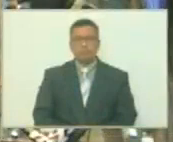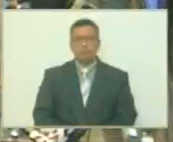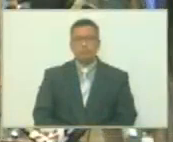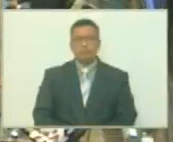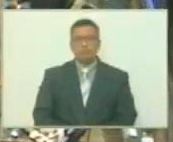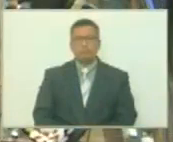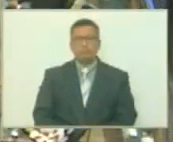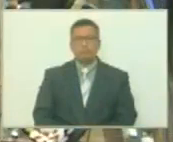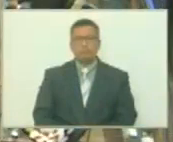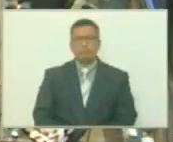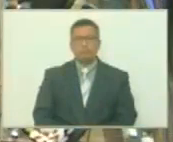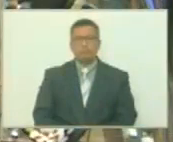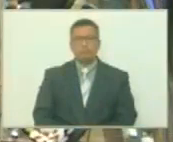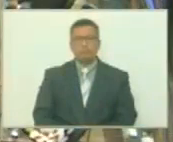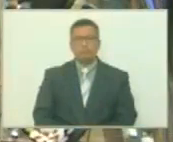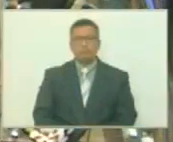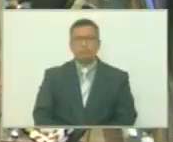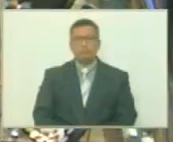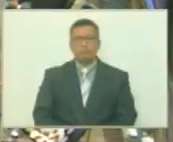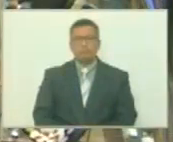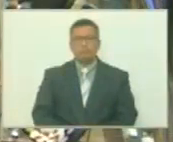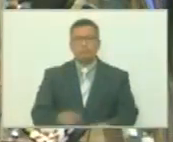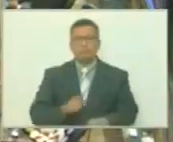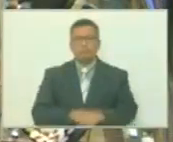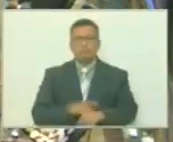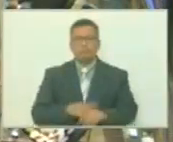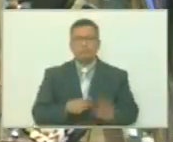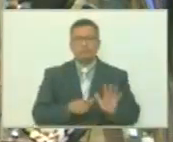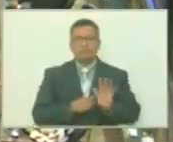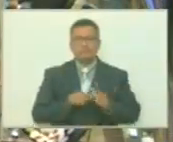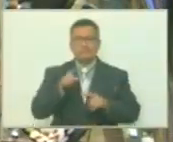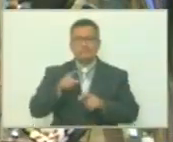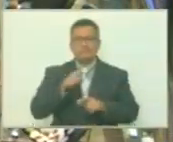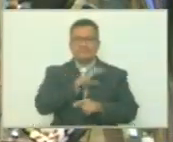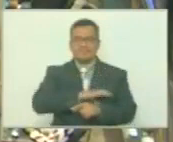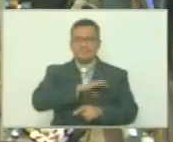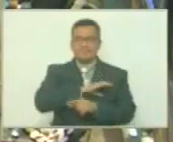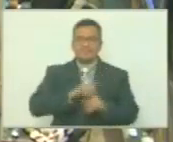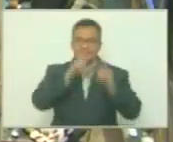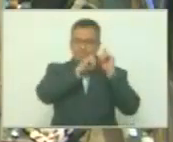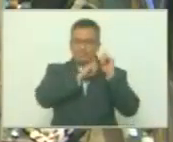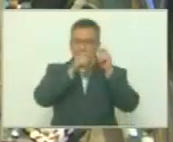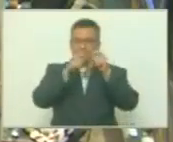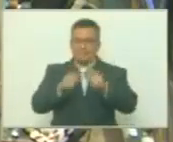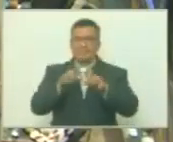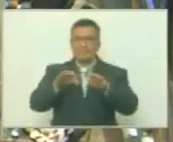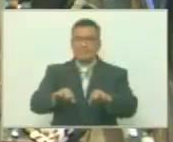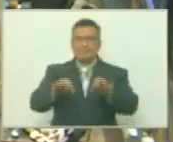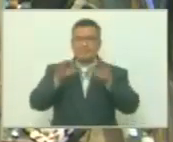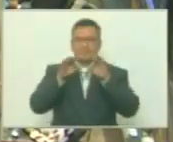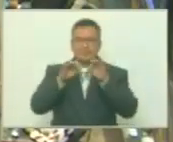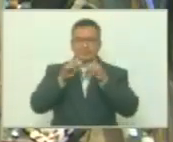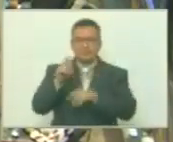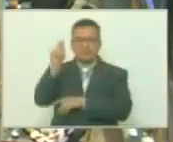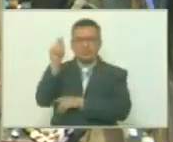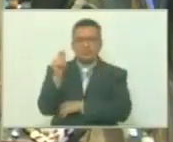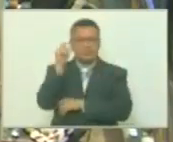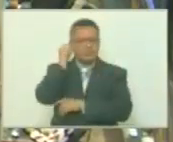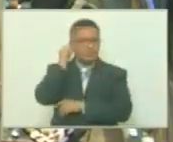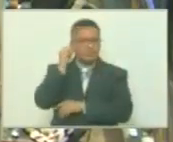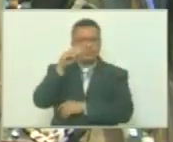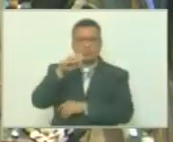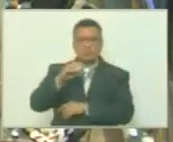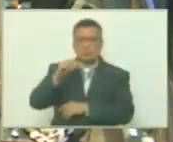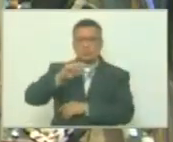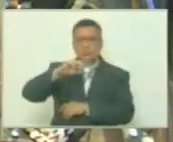El Parlamento Nacional designa una comisión especial integrada por la diputada Carola Chávez